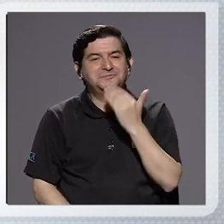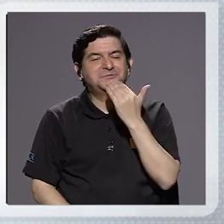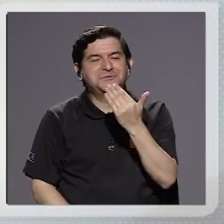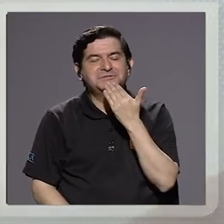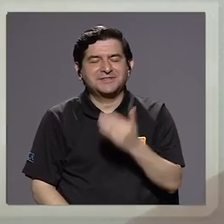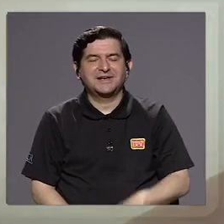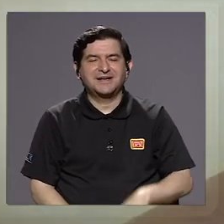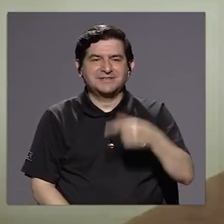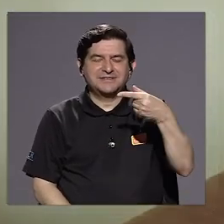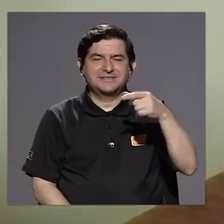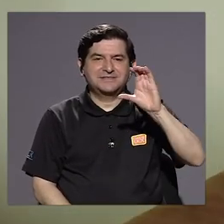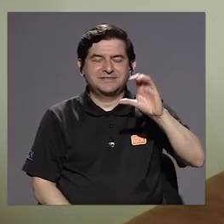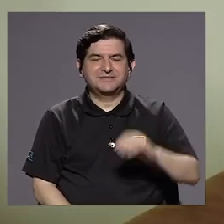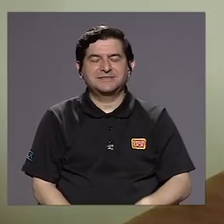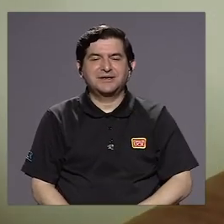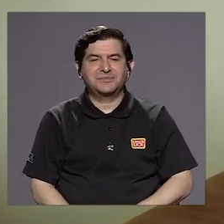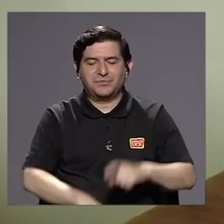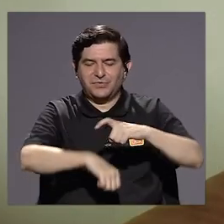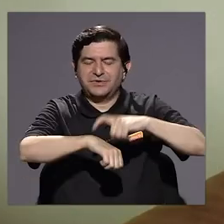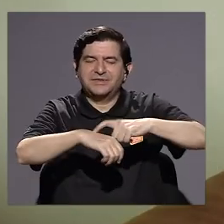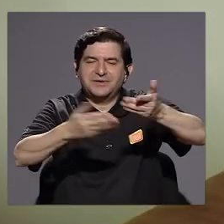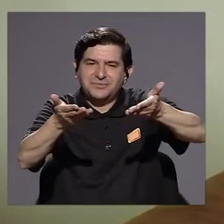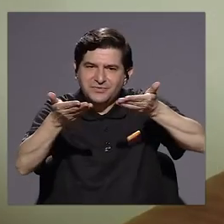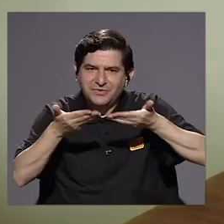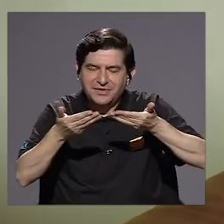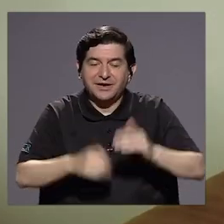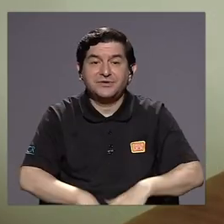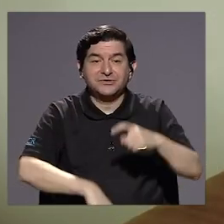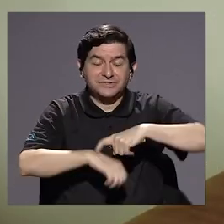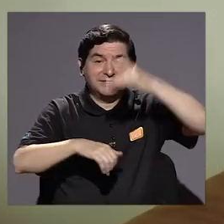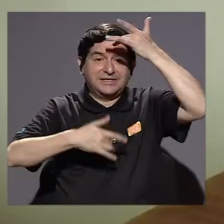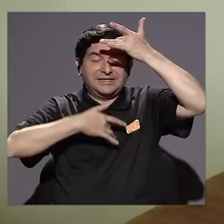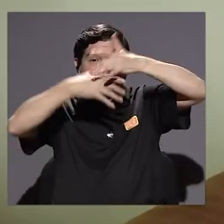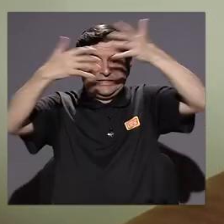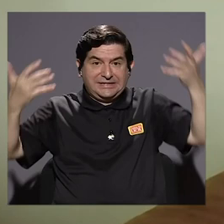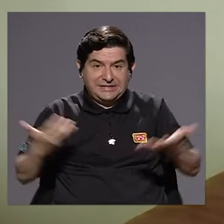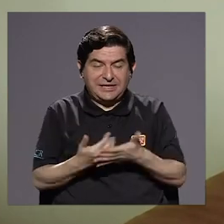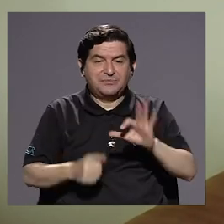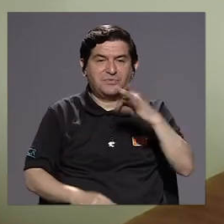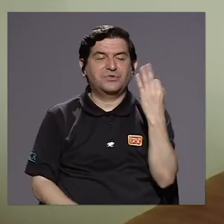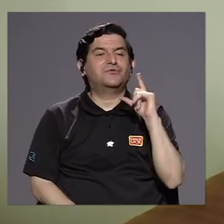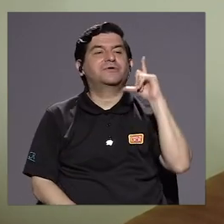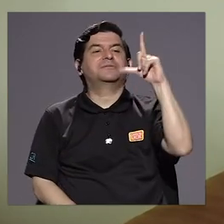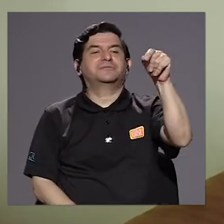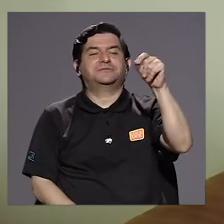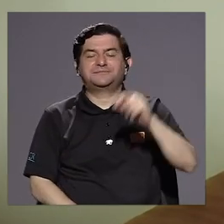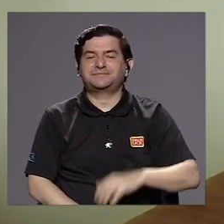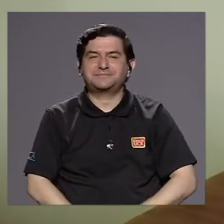gracias doña Giselle por estar con nosotros y regalarnos este ratito en temporada de pandemia de manera remota.